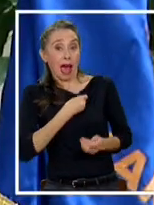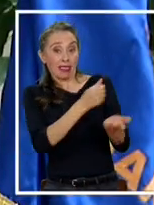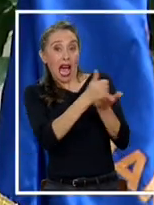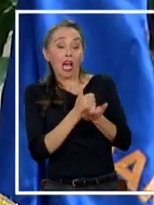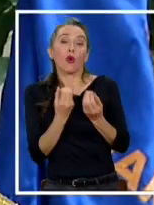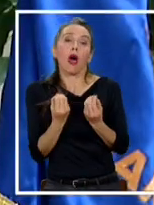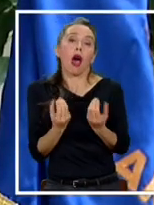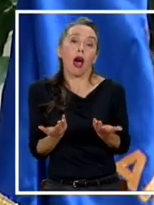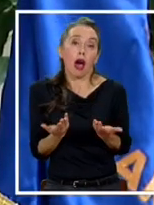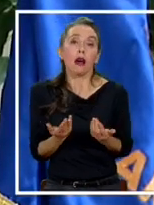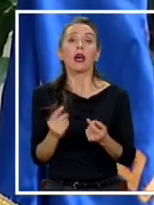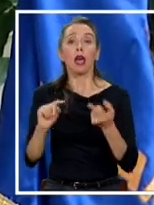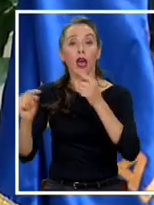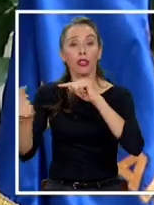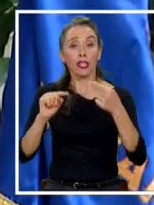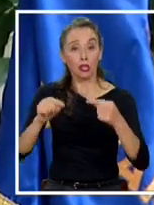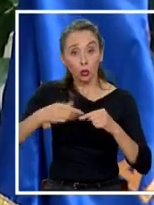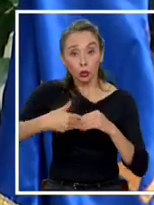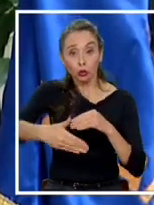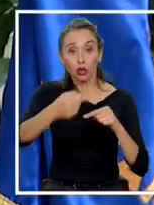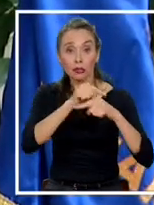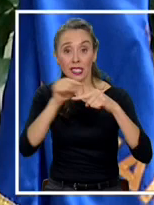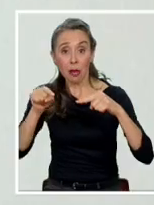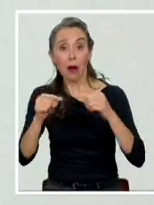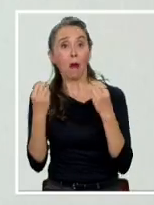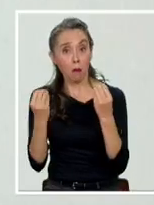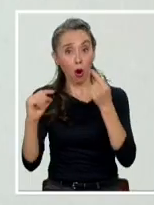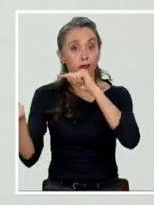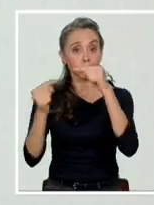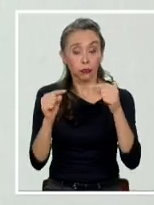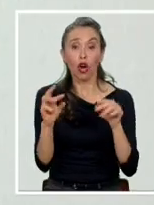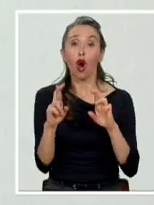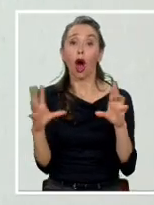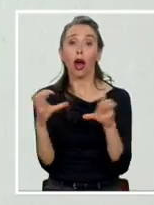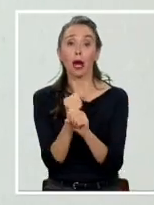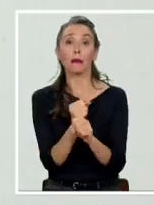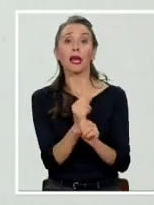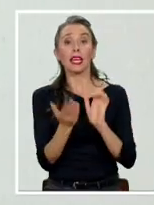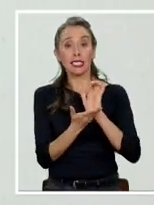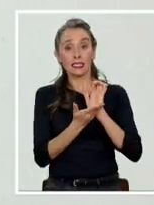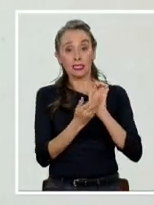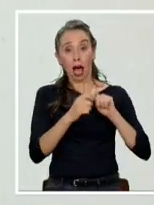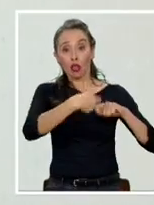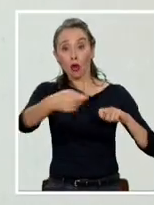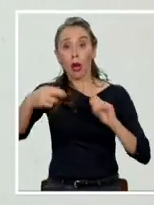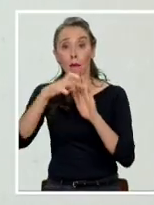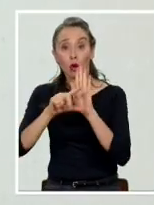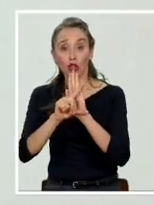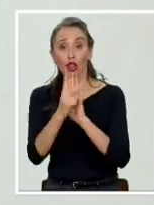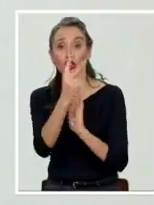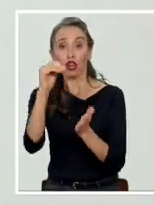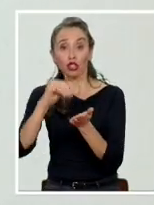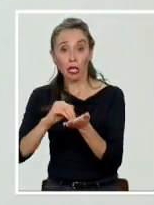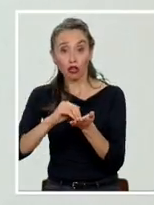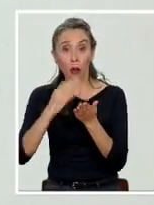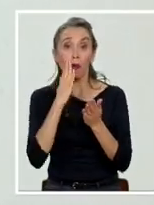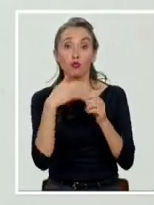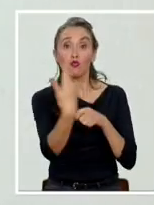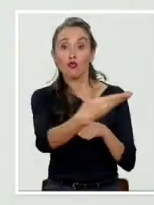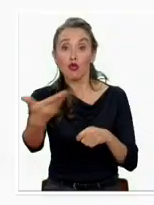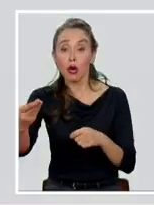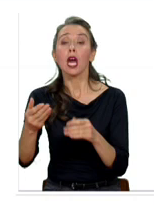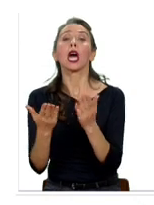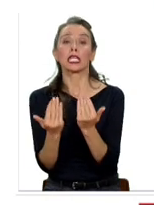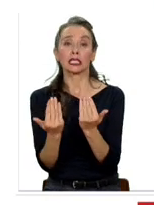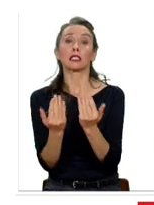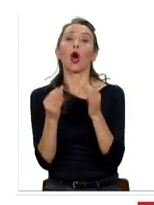discusión bastante buena, pero ojalá sea rápida. Este bono de 200 mil pesos lo vamos a aprobar, lo vamos a aprobar porque es necesario y es